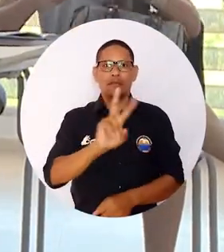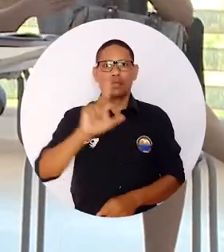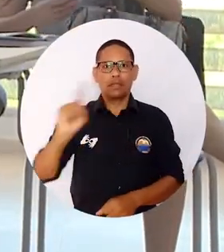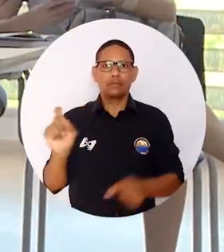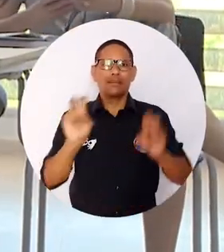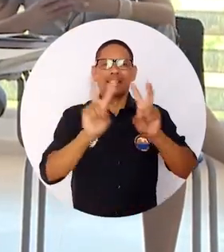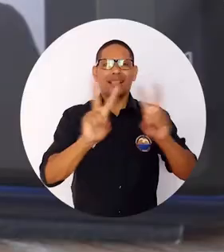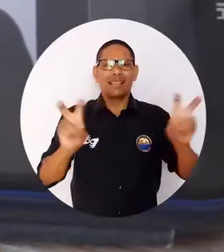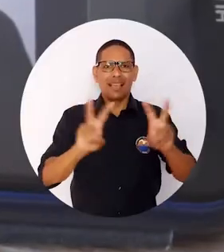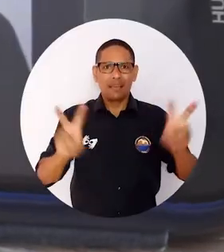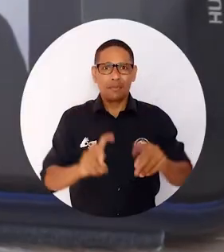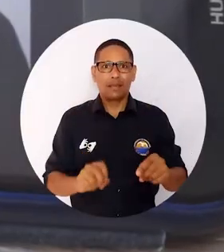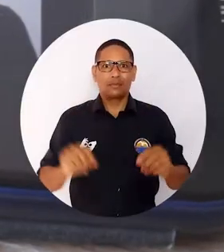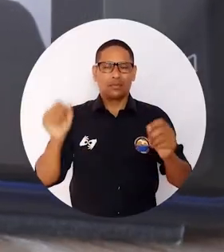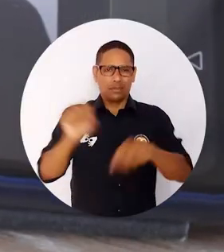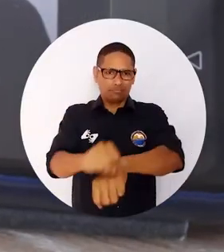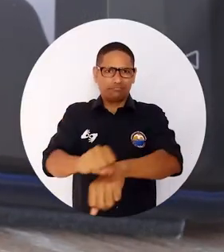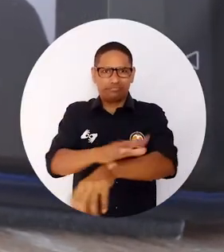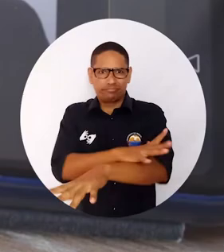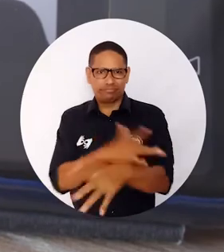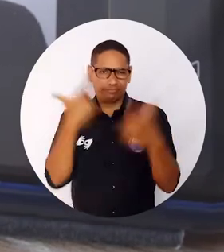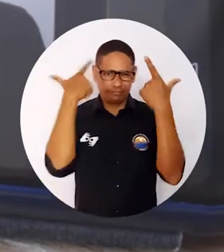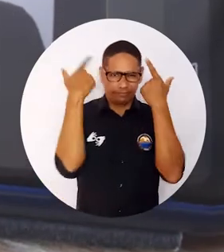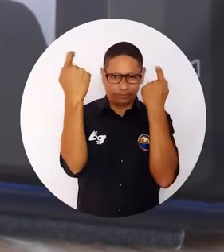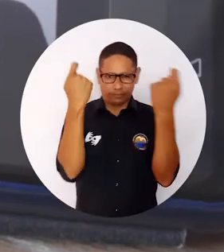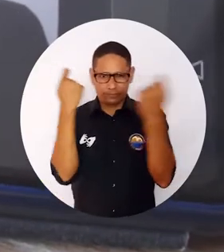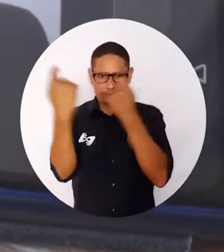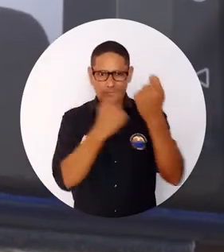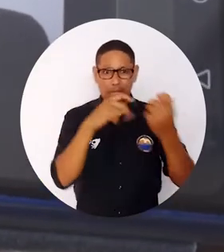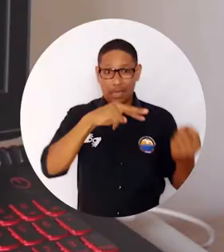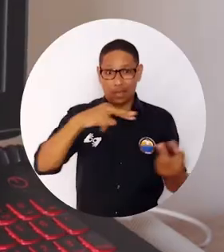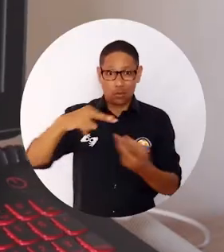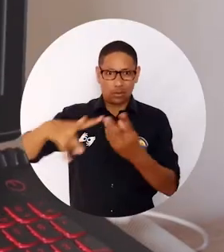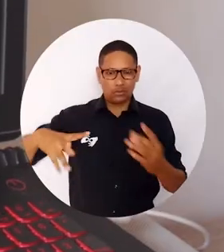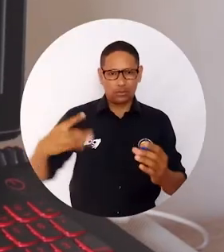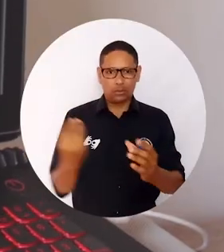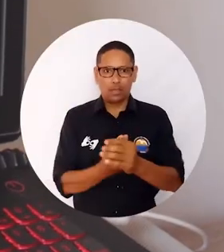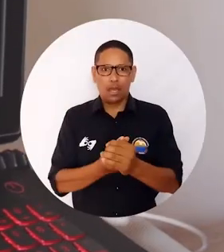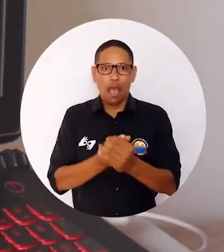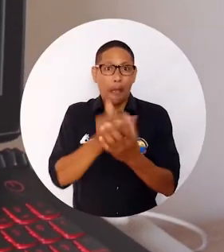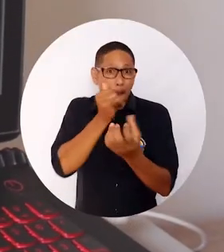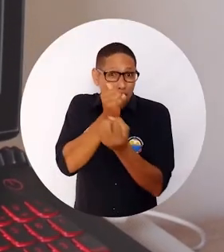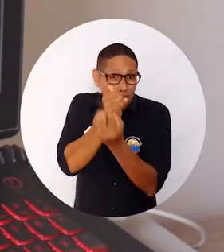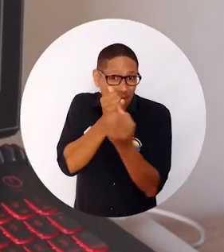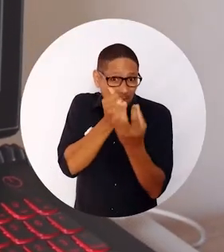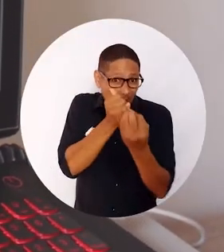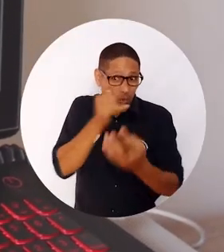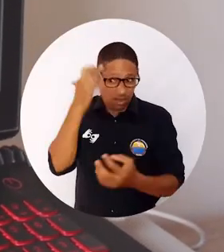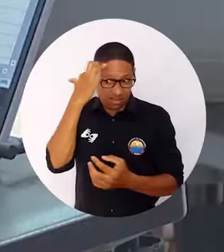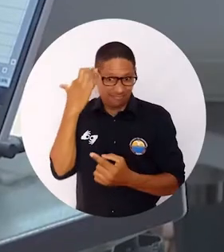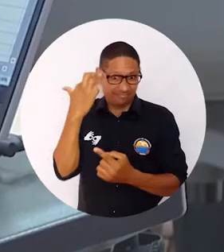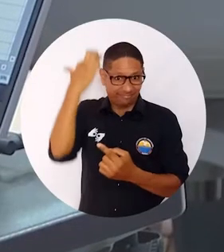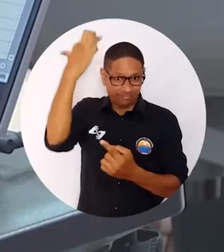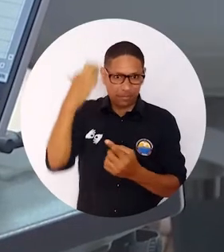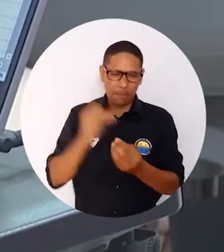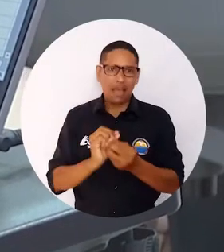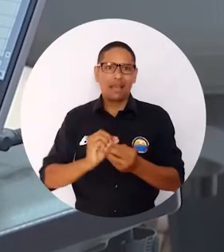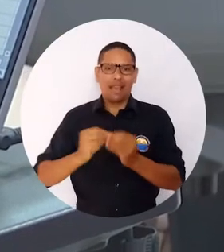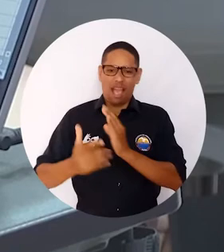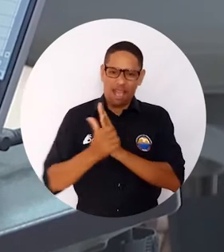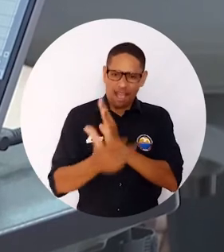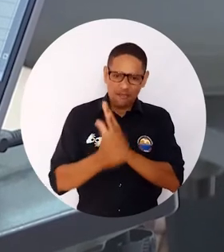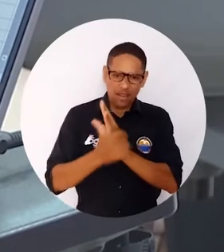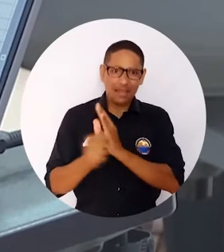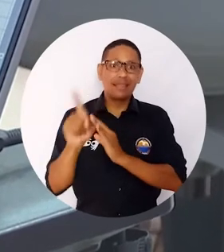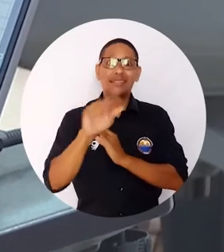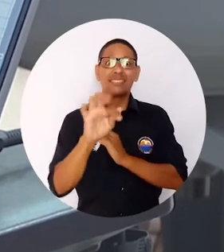inteligencia emocional, educación inclusiva, neurociencias cognitivas y aprendizaje, pedagogía para profesionales no licenciados y desarrollo de